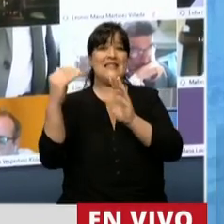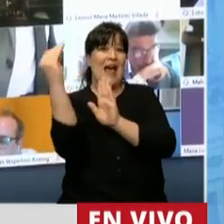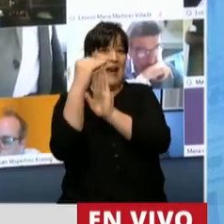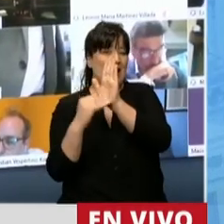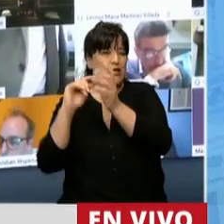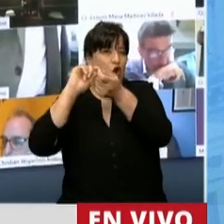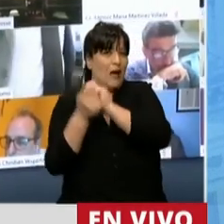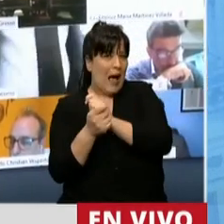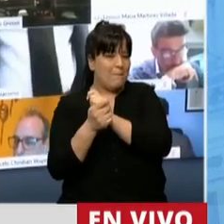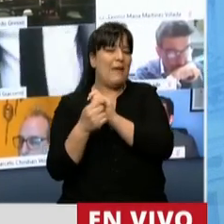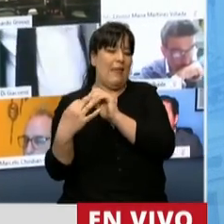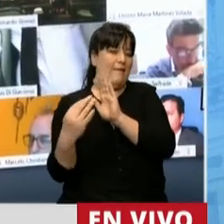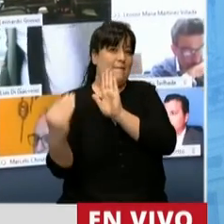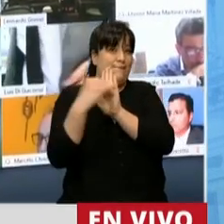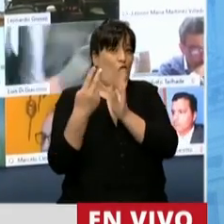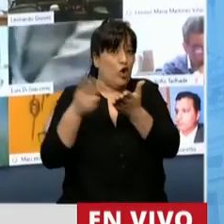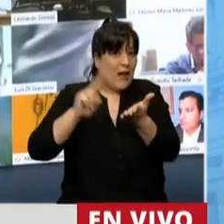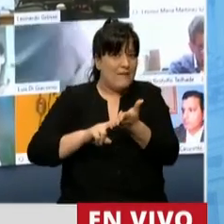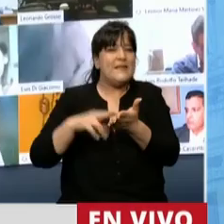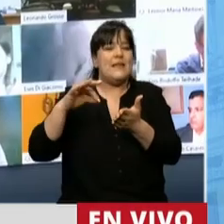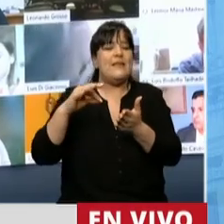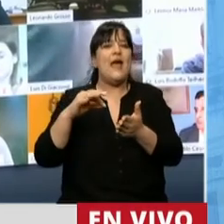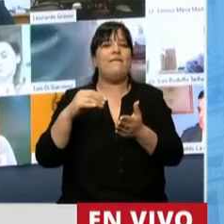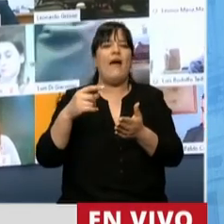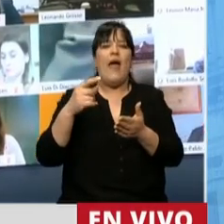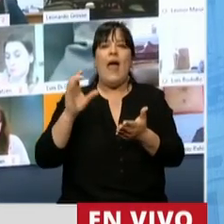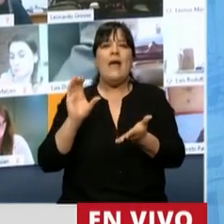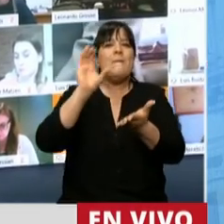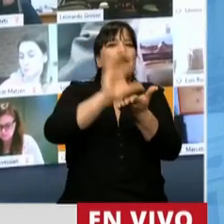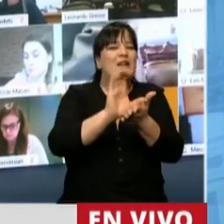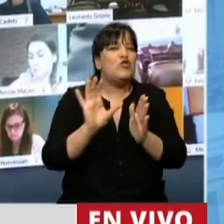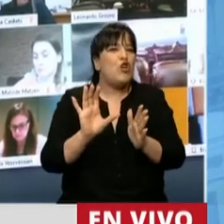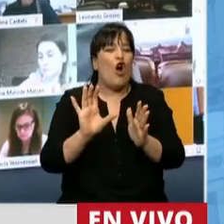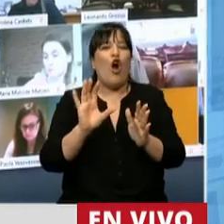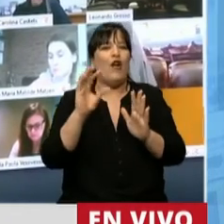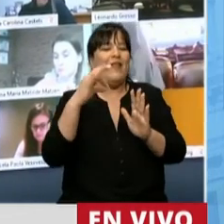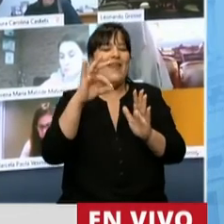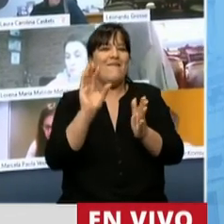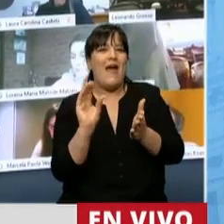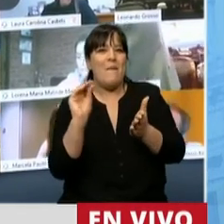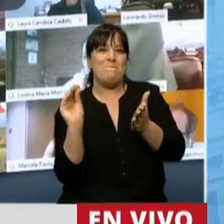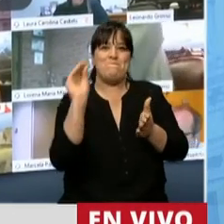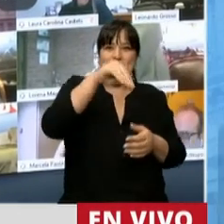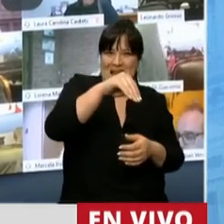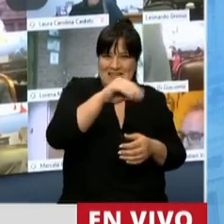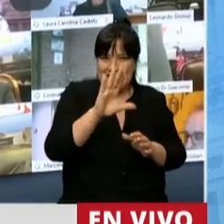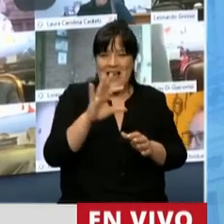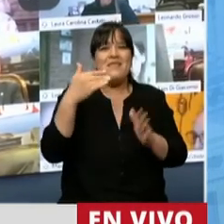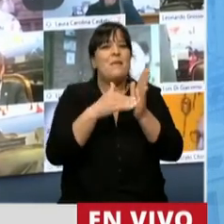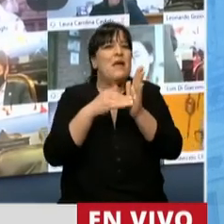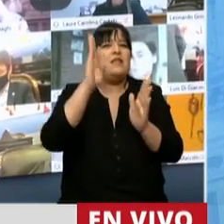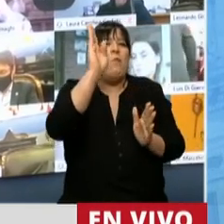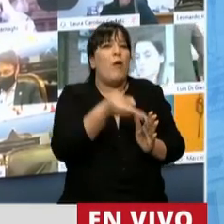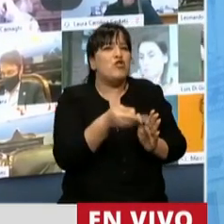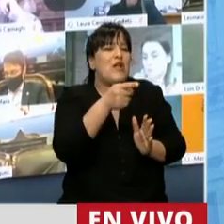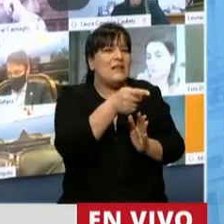registro deberán demostrar que efectivamente han incrementado la inversión en algunos de los requisitos adicionales según el porcentaje